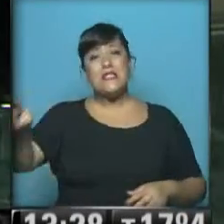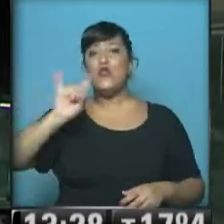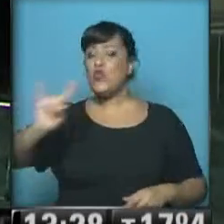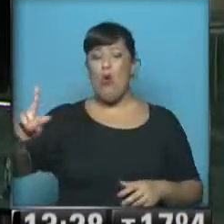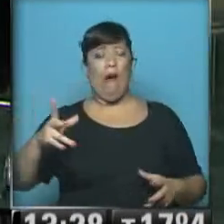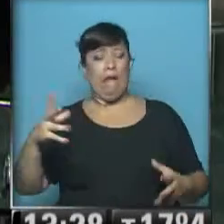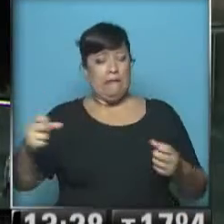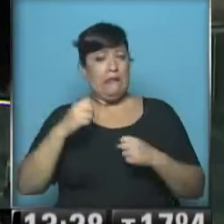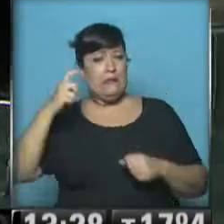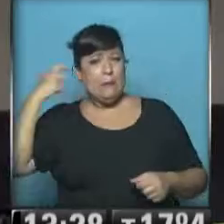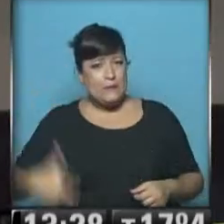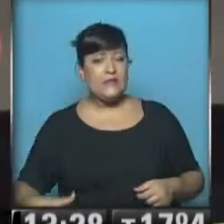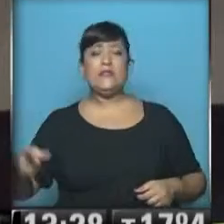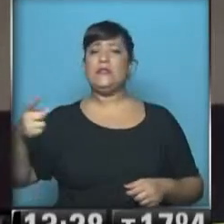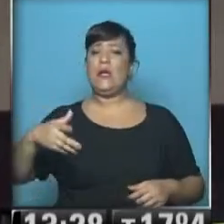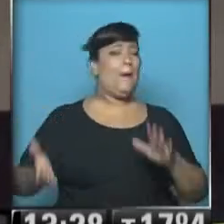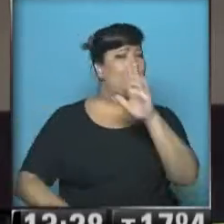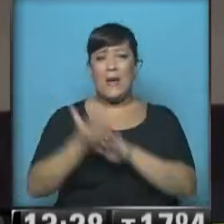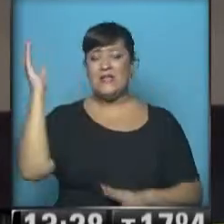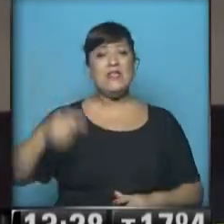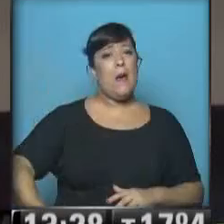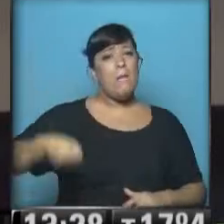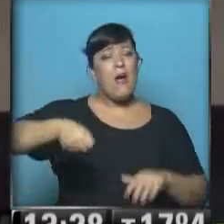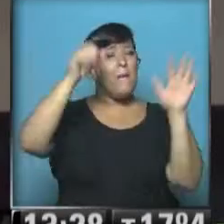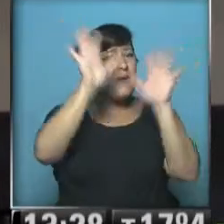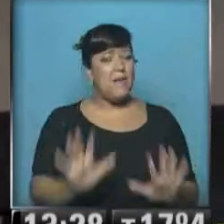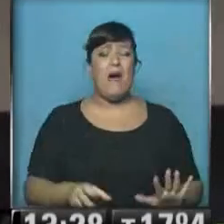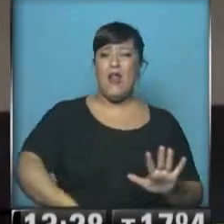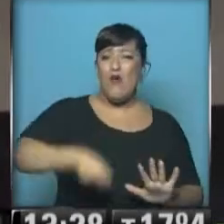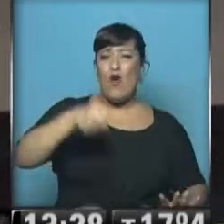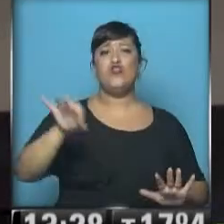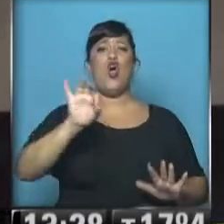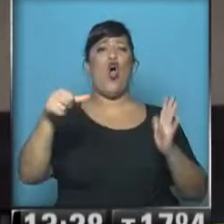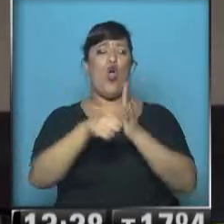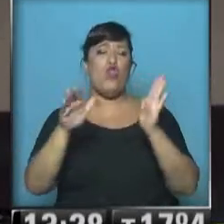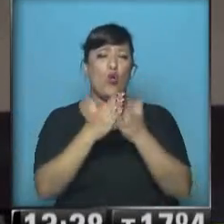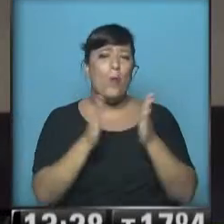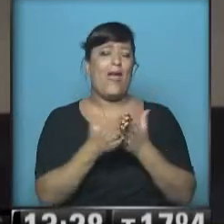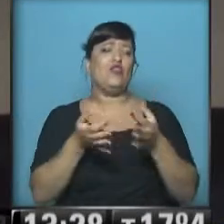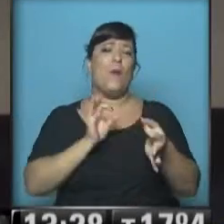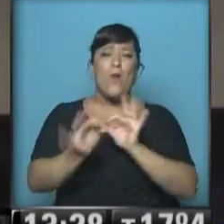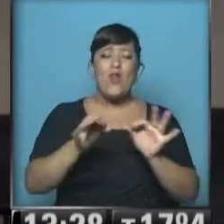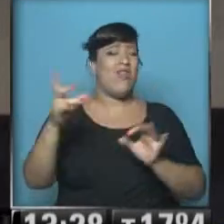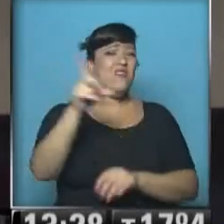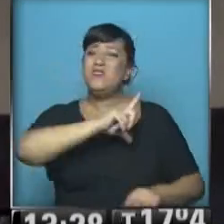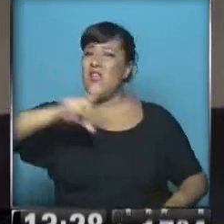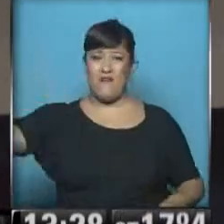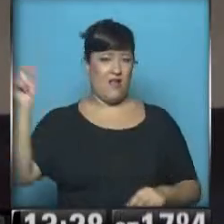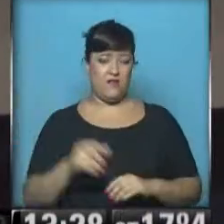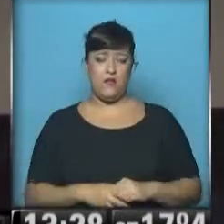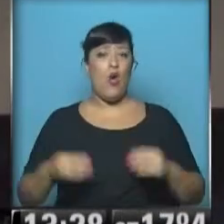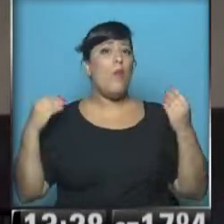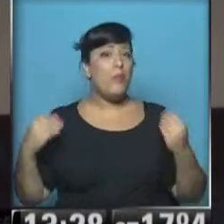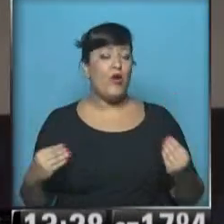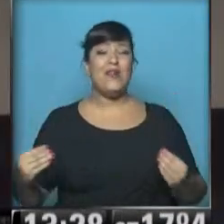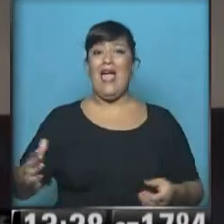no se animan, váyanse, agárranse el bolsito, preparen algo, el documento, unas monedas y salgan de ahí, porque